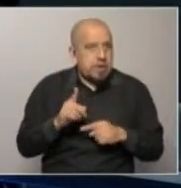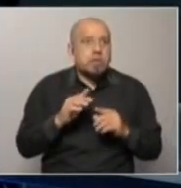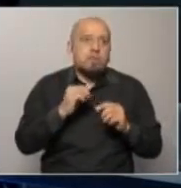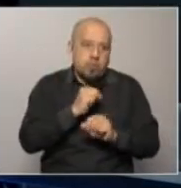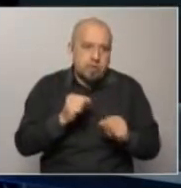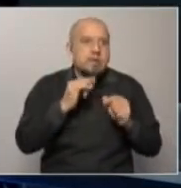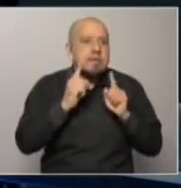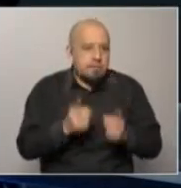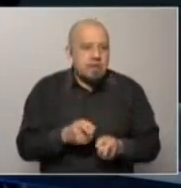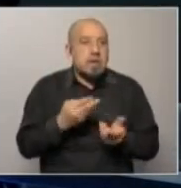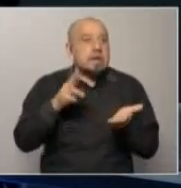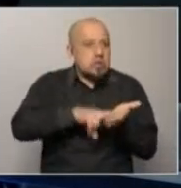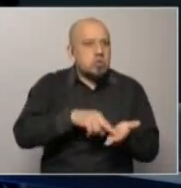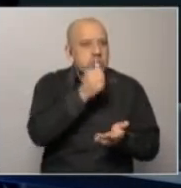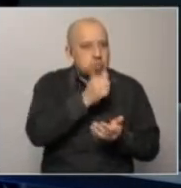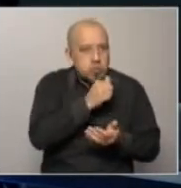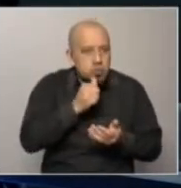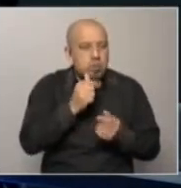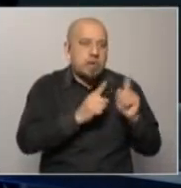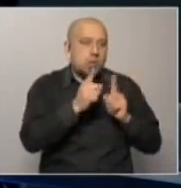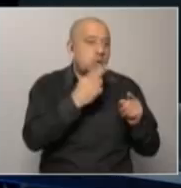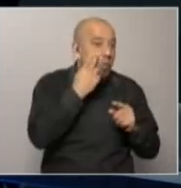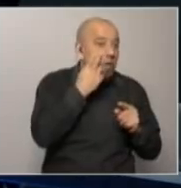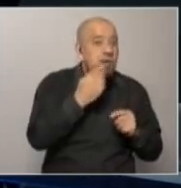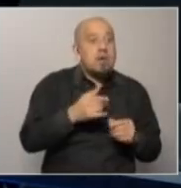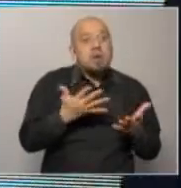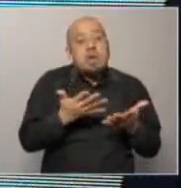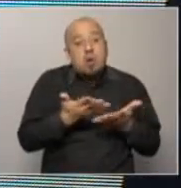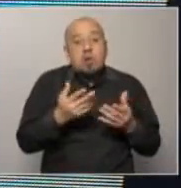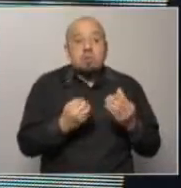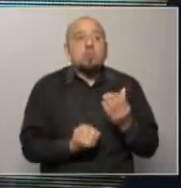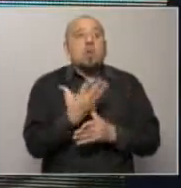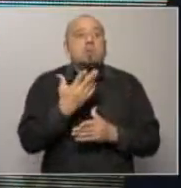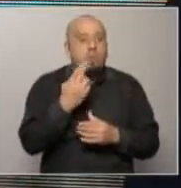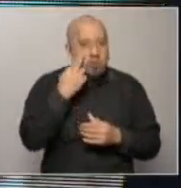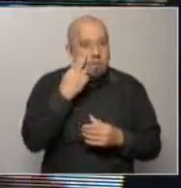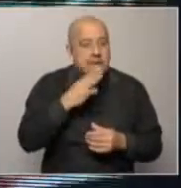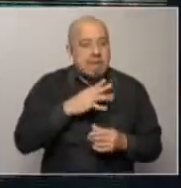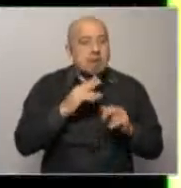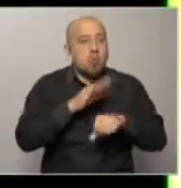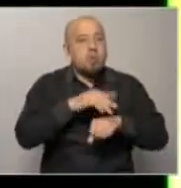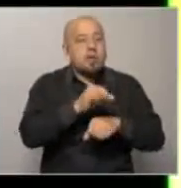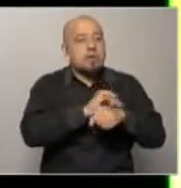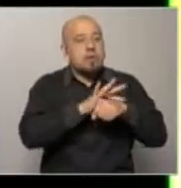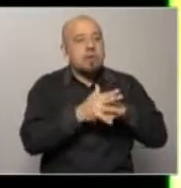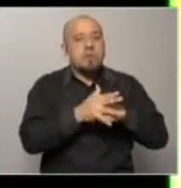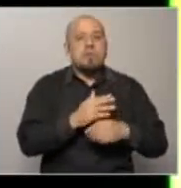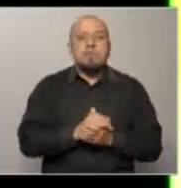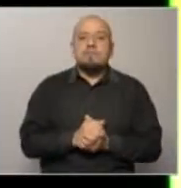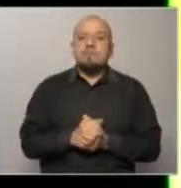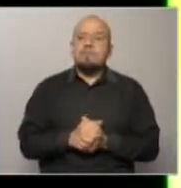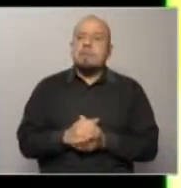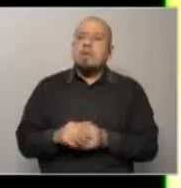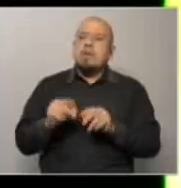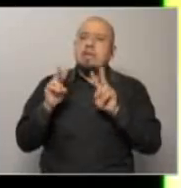resolver digamos un conjunto de problemas algunos que ya existían y otros que están muy agravados por la situación de la pandemia Un paro de preguntas para los dos que tienen que ver con el